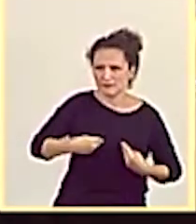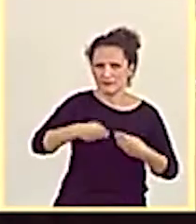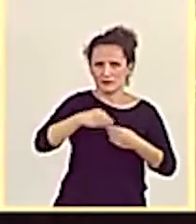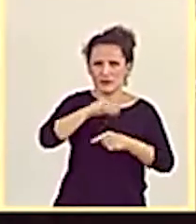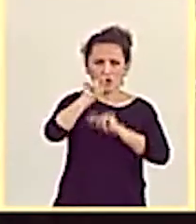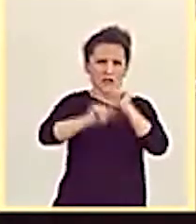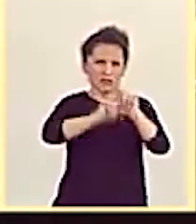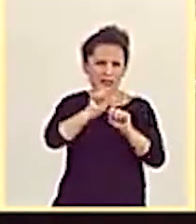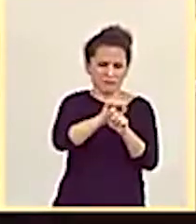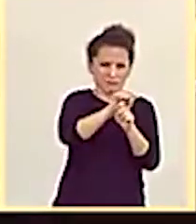de...